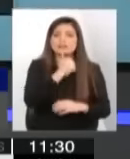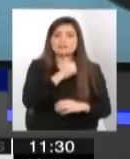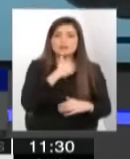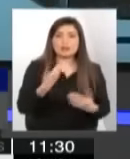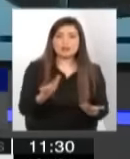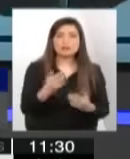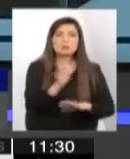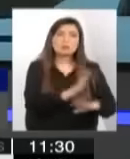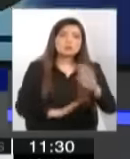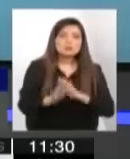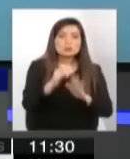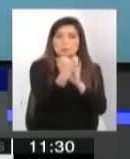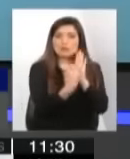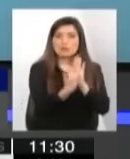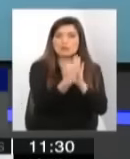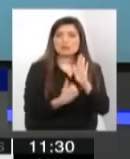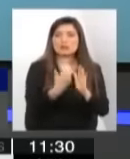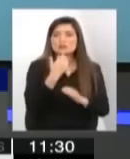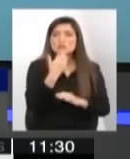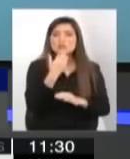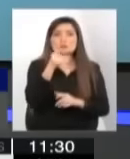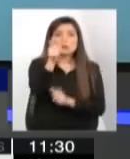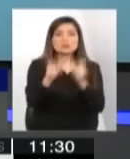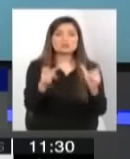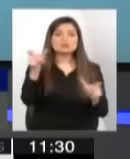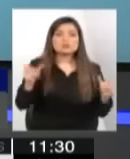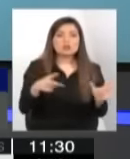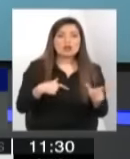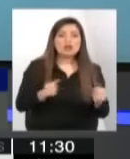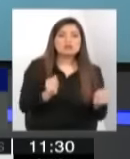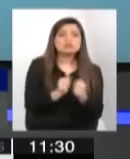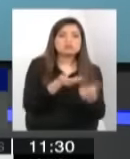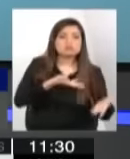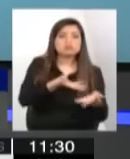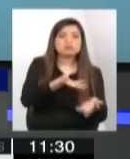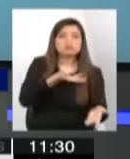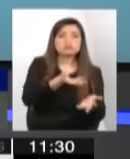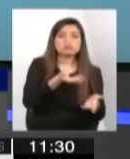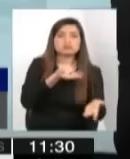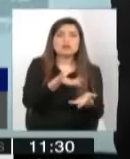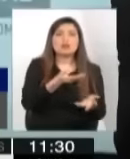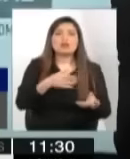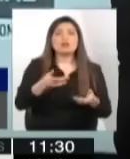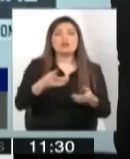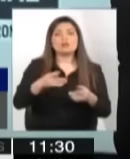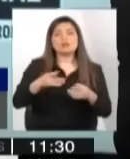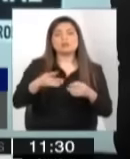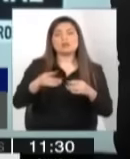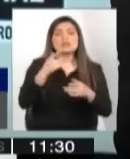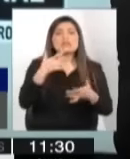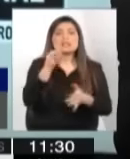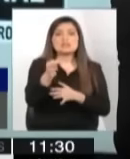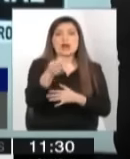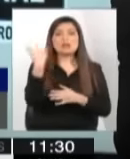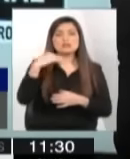caridad y ahí nos decía, educadores de trato directo, la Contraloría dijo en alguna oportunidad de que los funcionarios del Sename